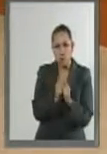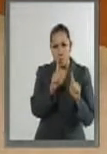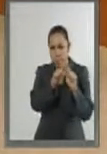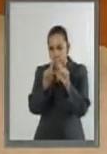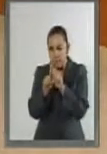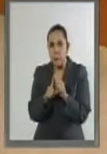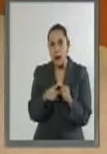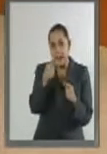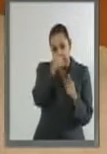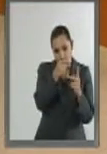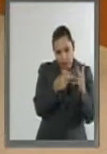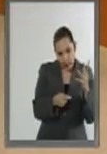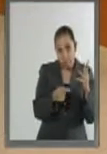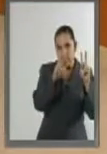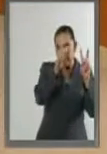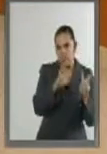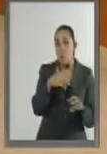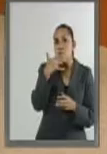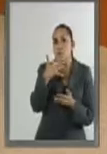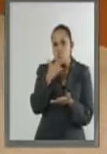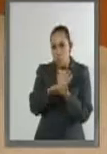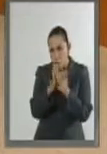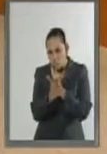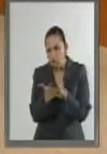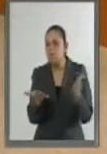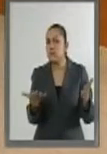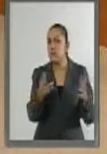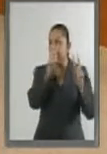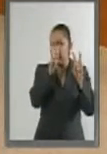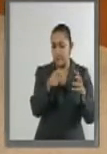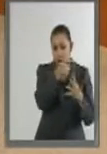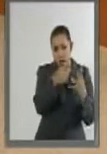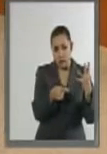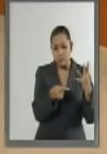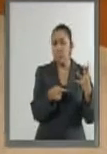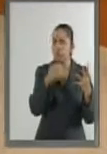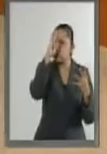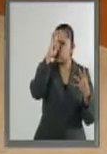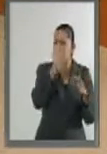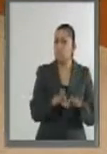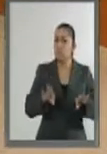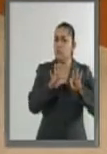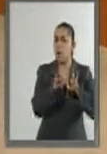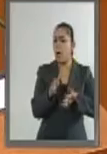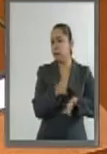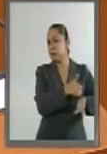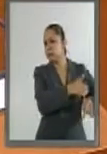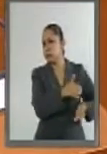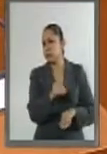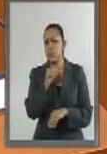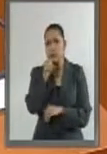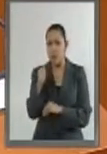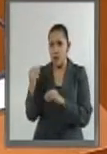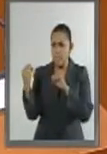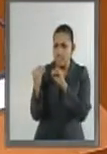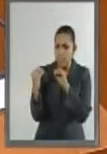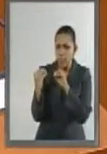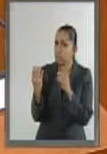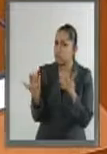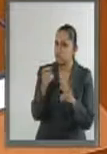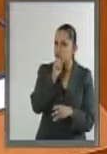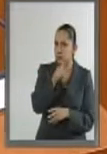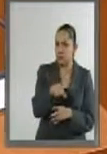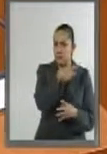renegociación. Desde que el gobierno norteamericano planteó la necesidad de actualizar el Telecán,